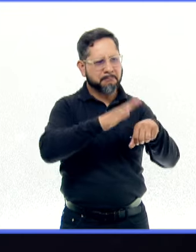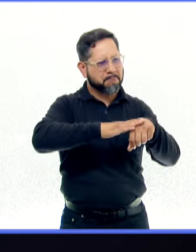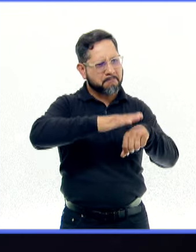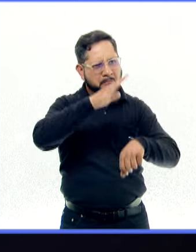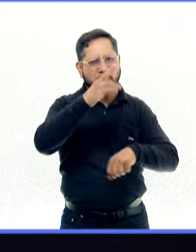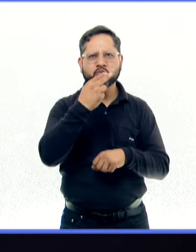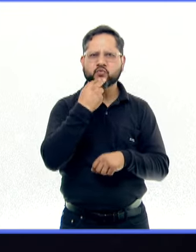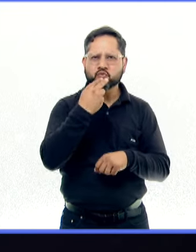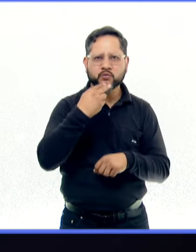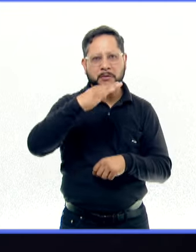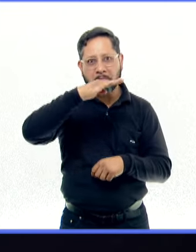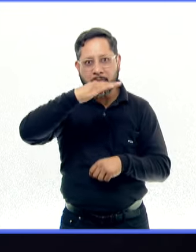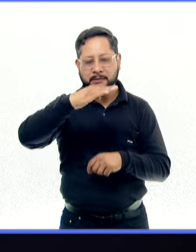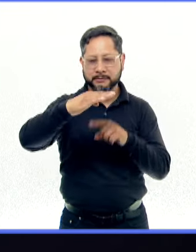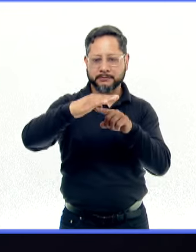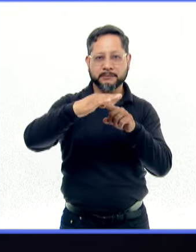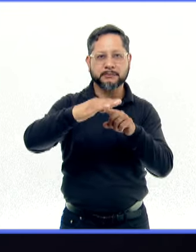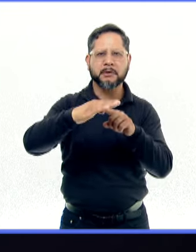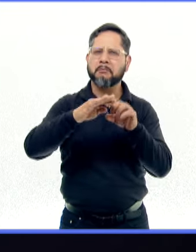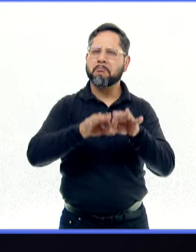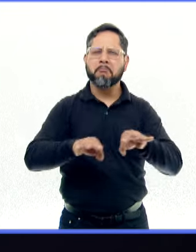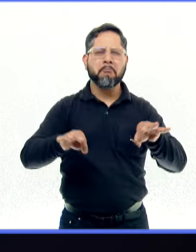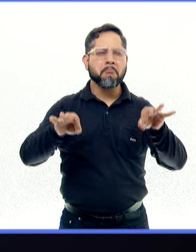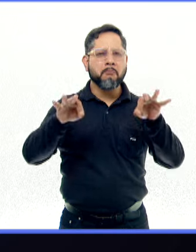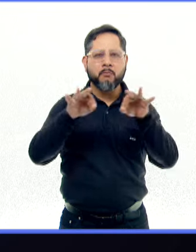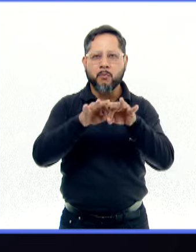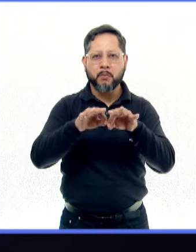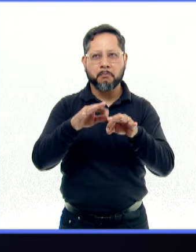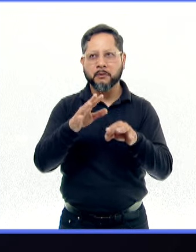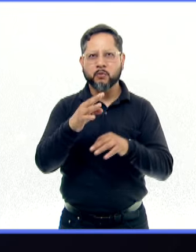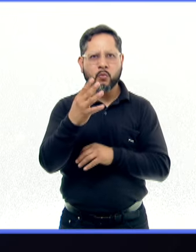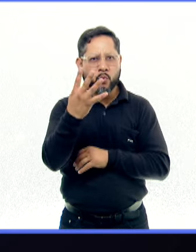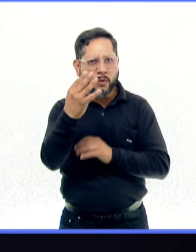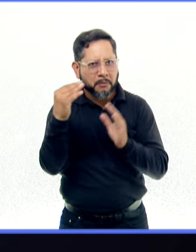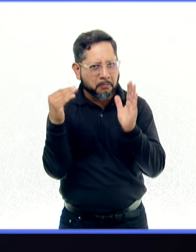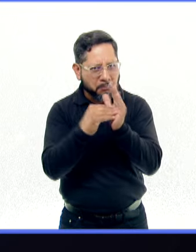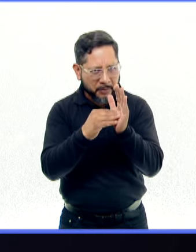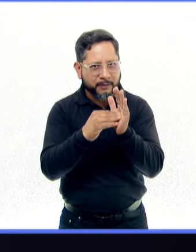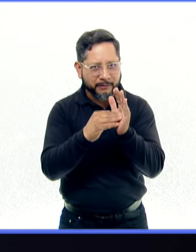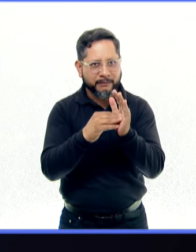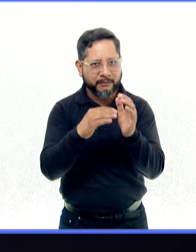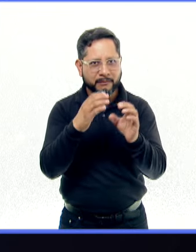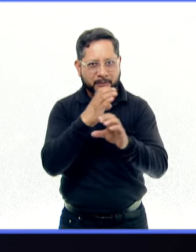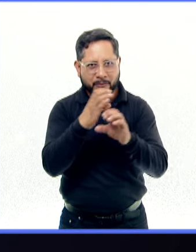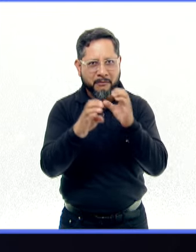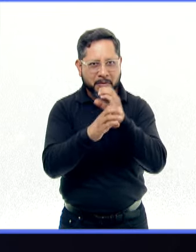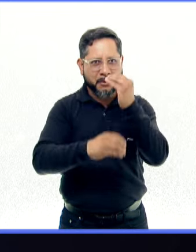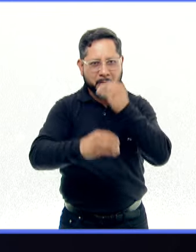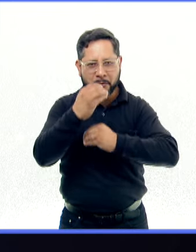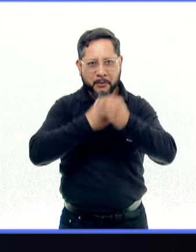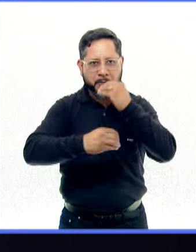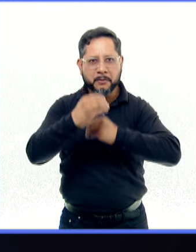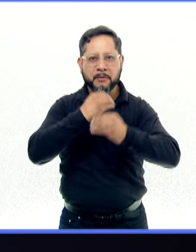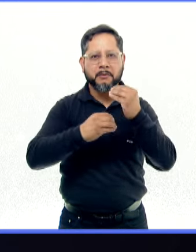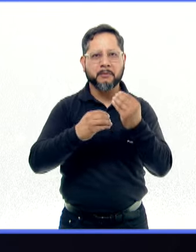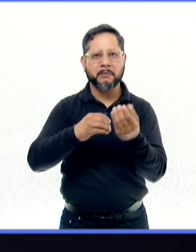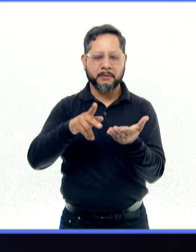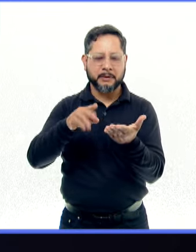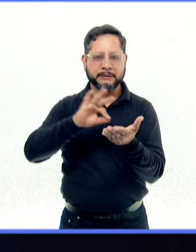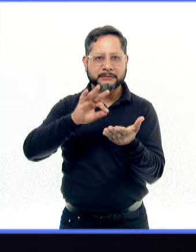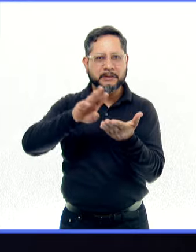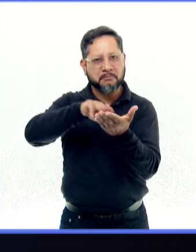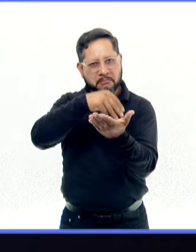más utilitario. Es un ingrediente esencial en más de 4 mil productos. El maíz se utiliza en la producción de margarinas,